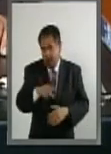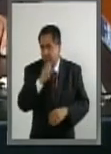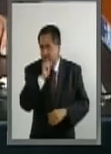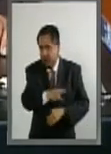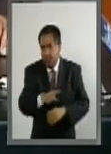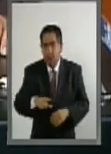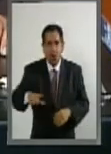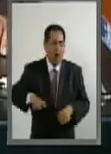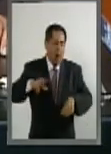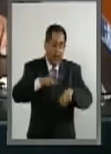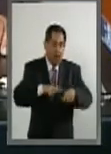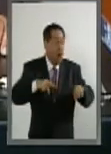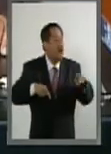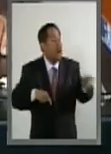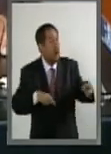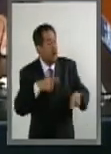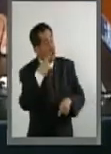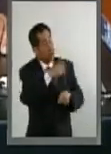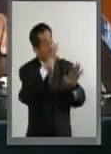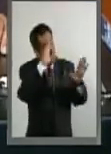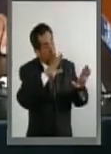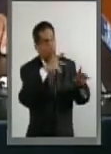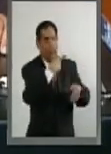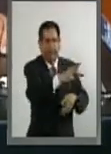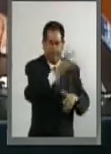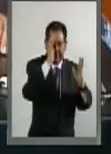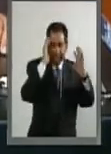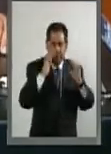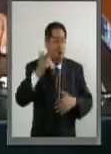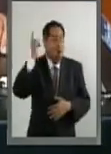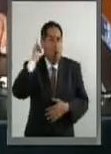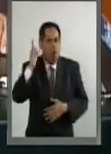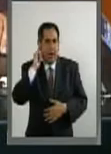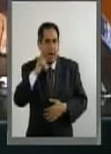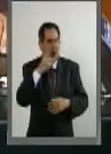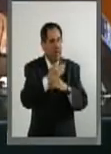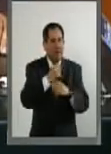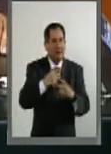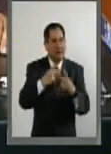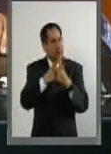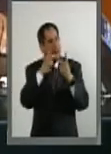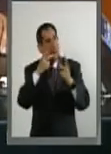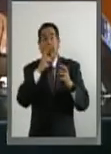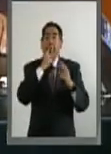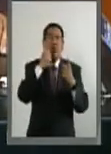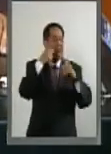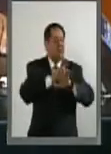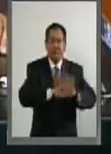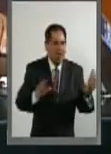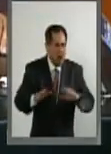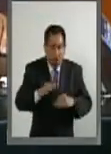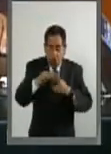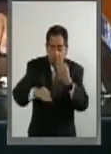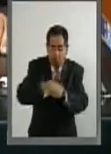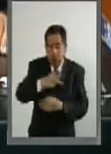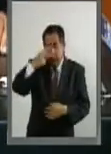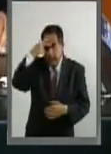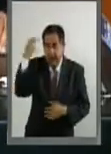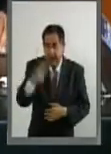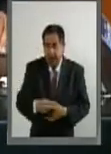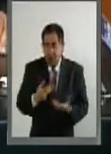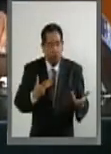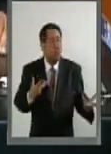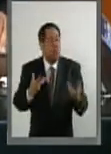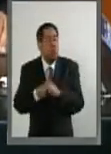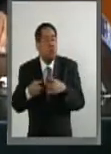que gobernó su estrella. Ojalá que no haya estrellas. Y que todos los mexicanos y los legisladores nos pongamos de